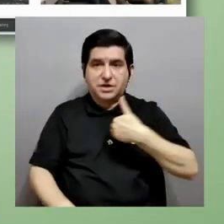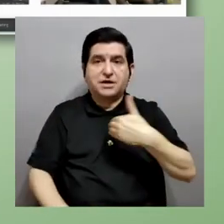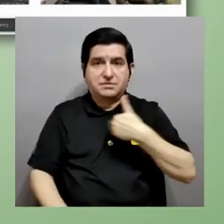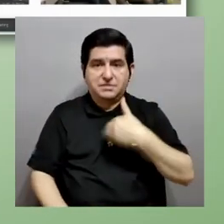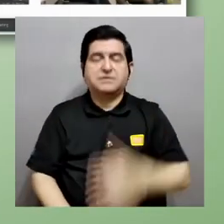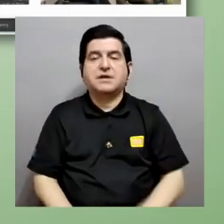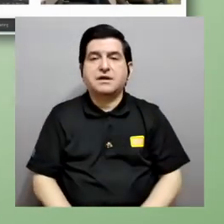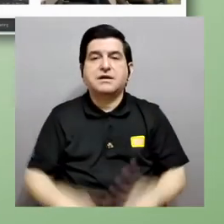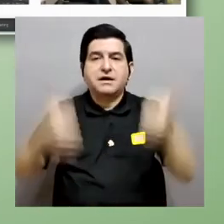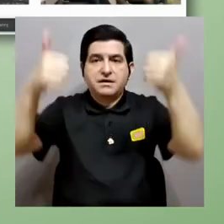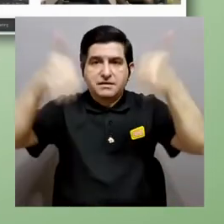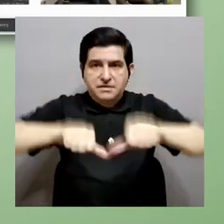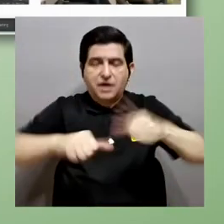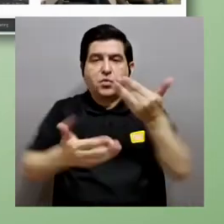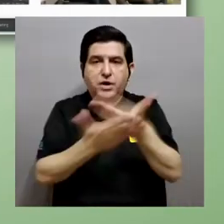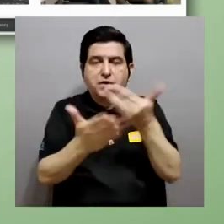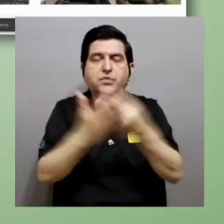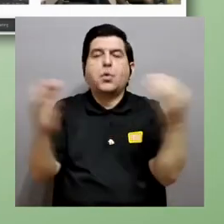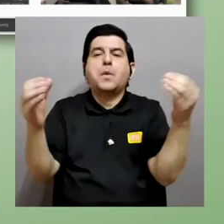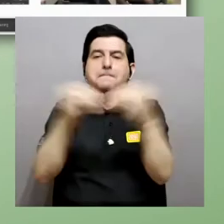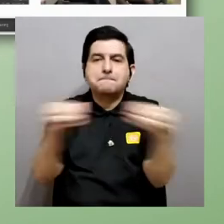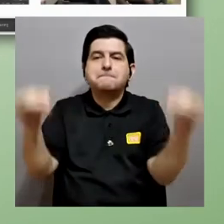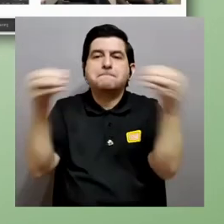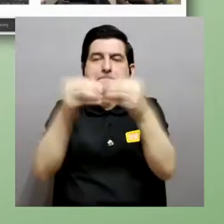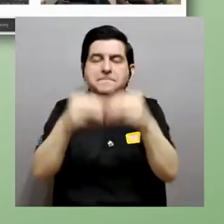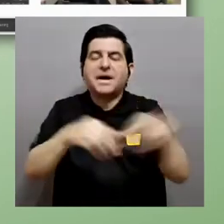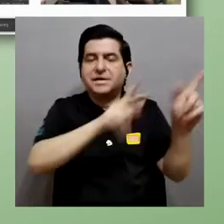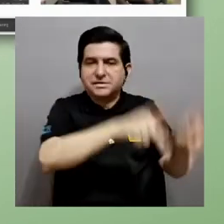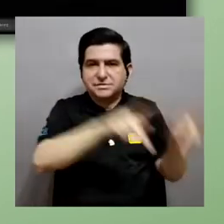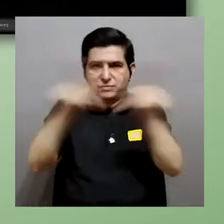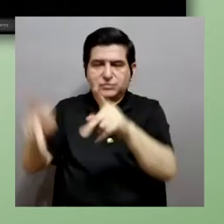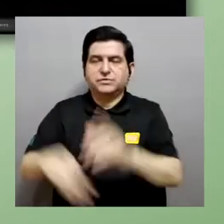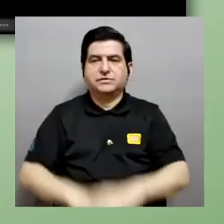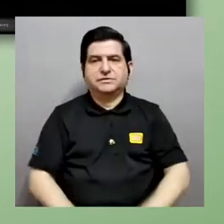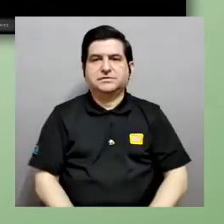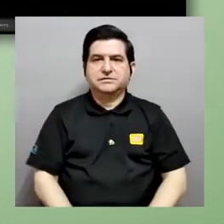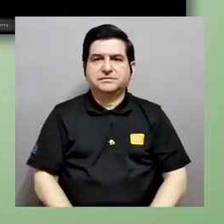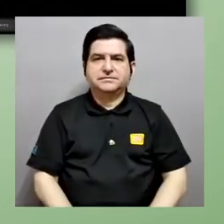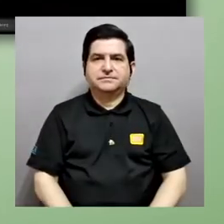seguimos obteniendo conforme lo probamos con más y más usuarios.